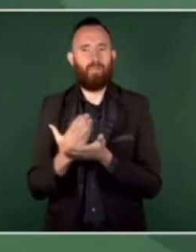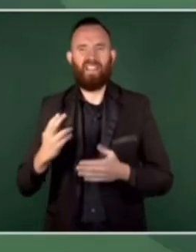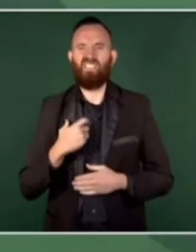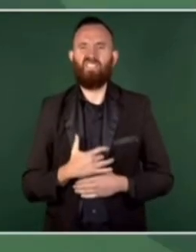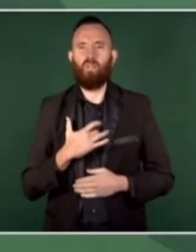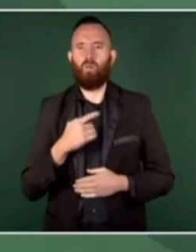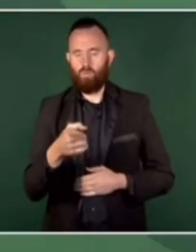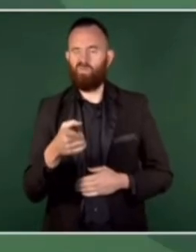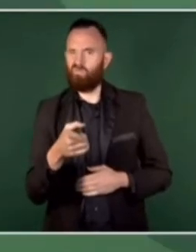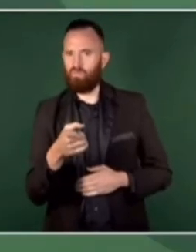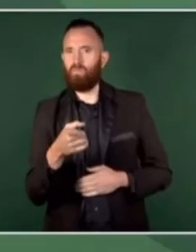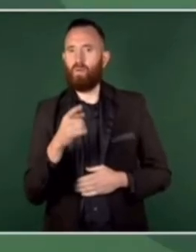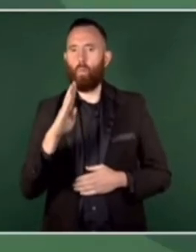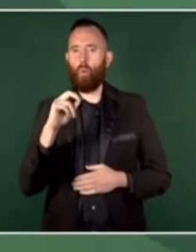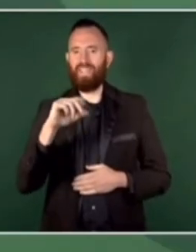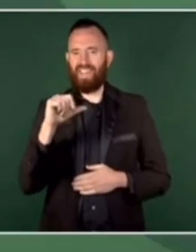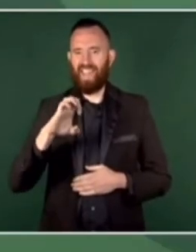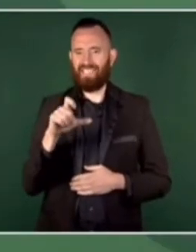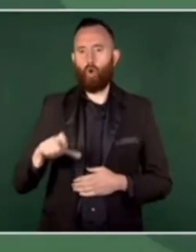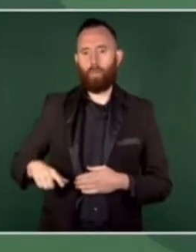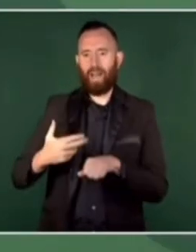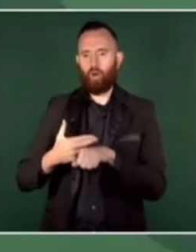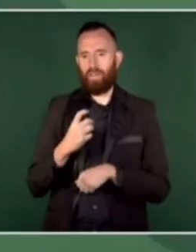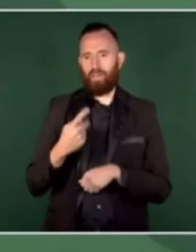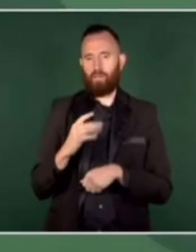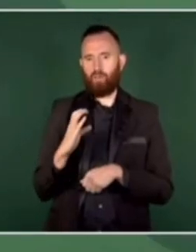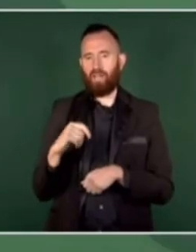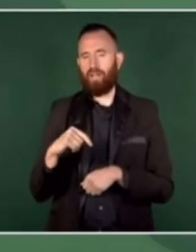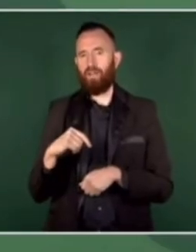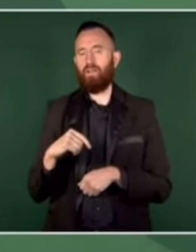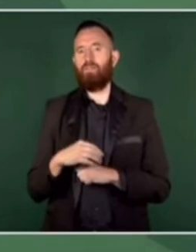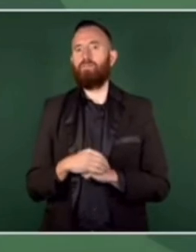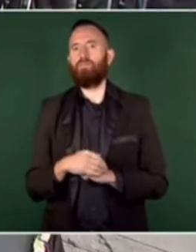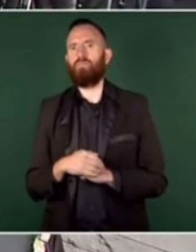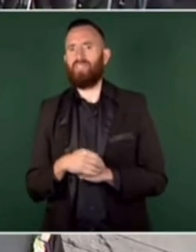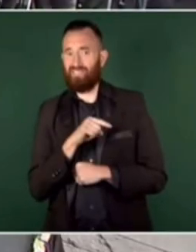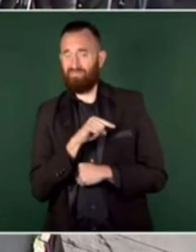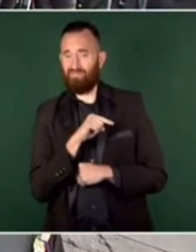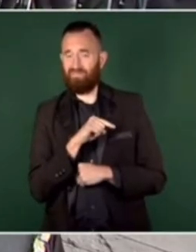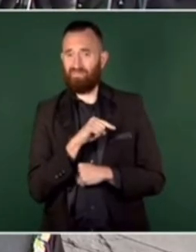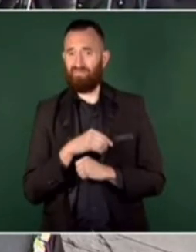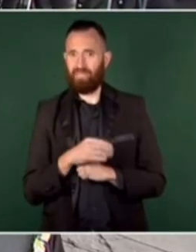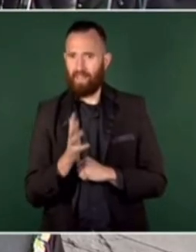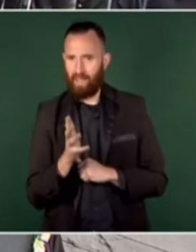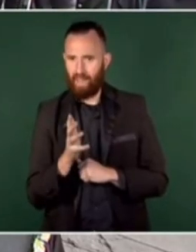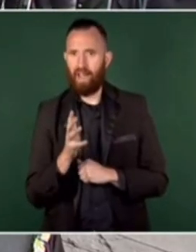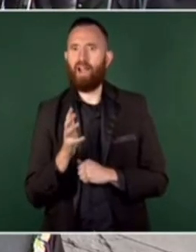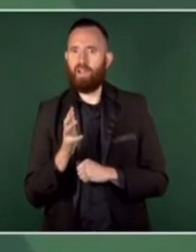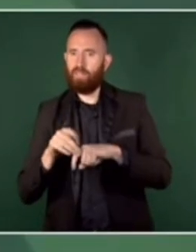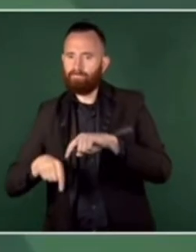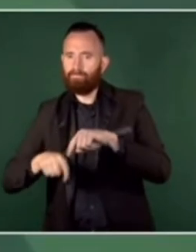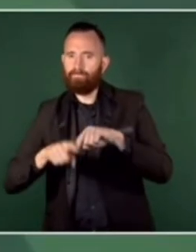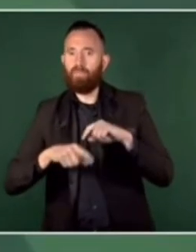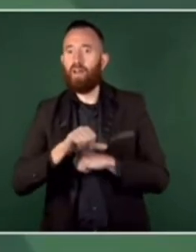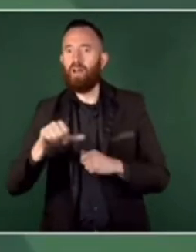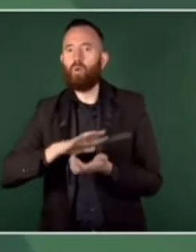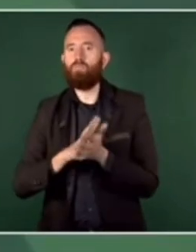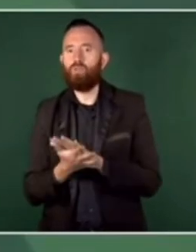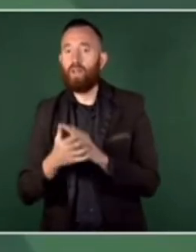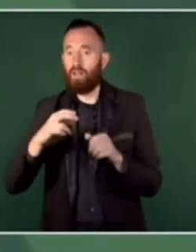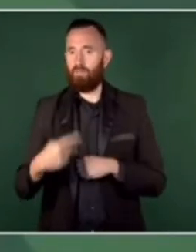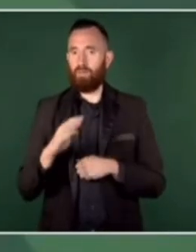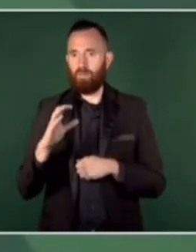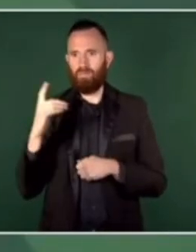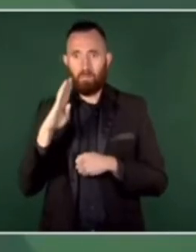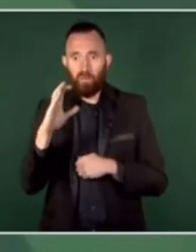gobernador Bonilla enfrentó a los conservadores corruptos de Baja California, es público y